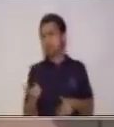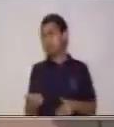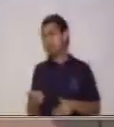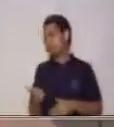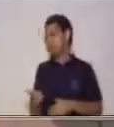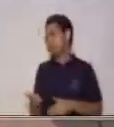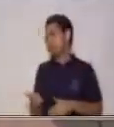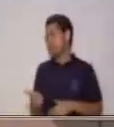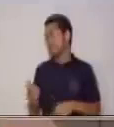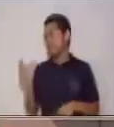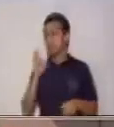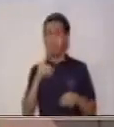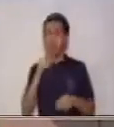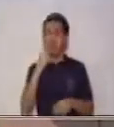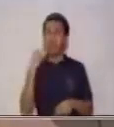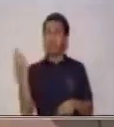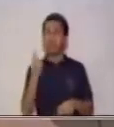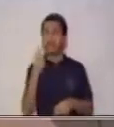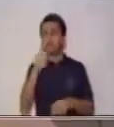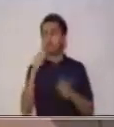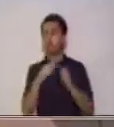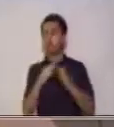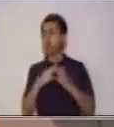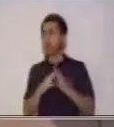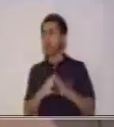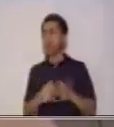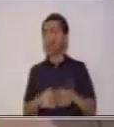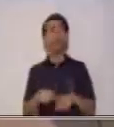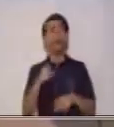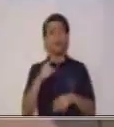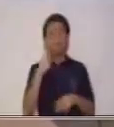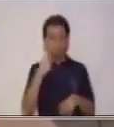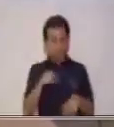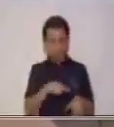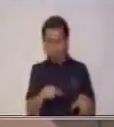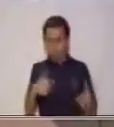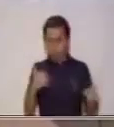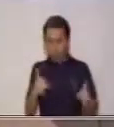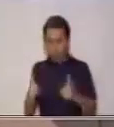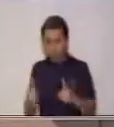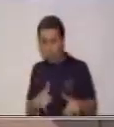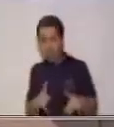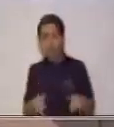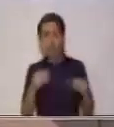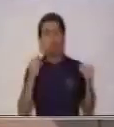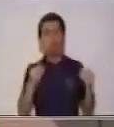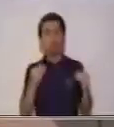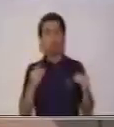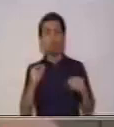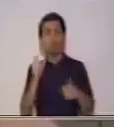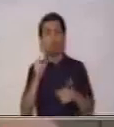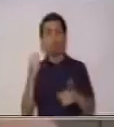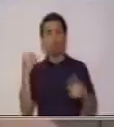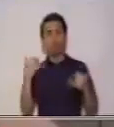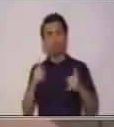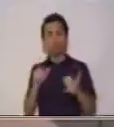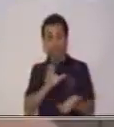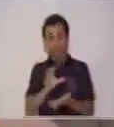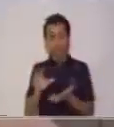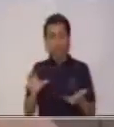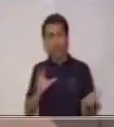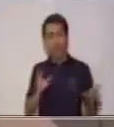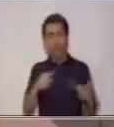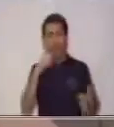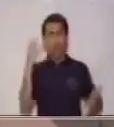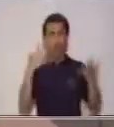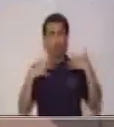hermanitos en tu casa que son pequeños, la mayoría de los juguetes que ellos tienen deben de ser de colores atractivos. Para que